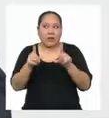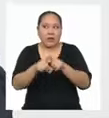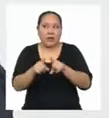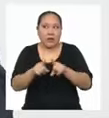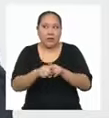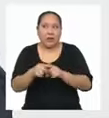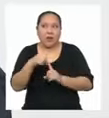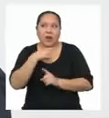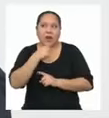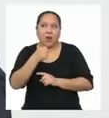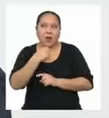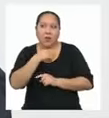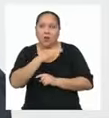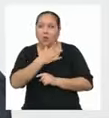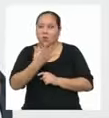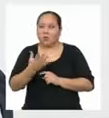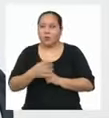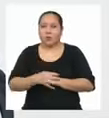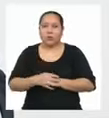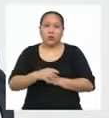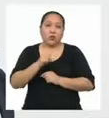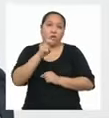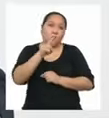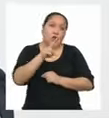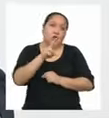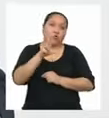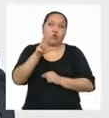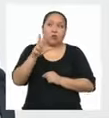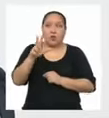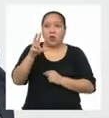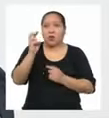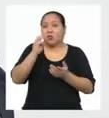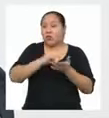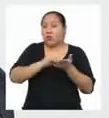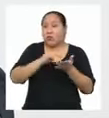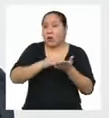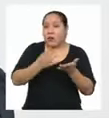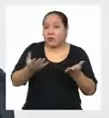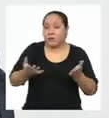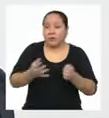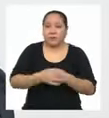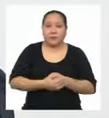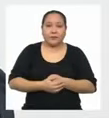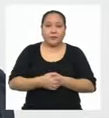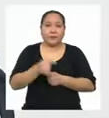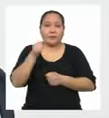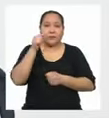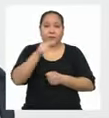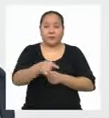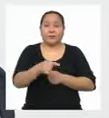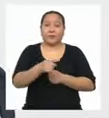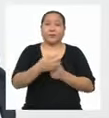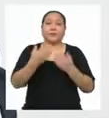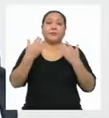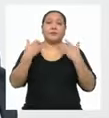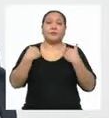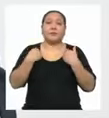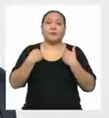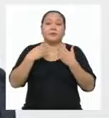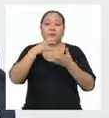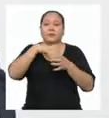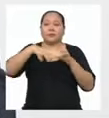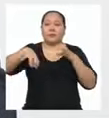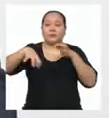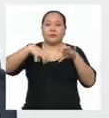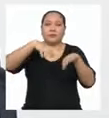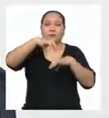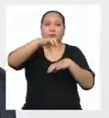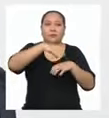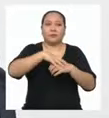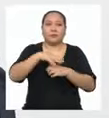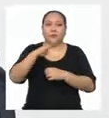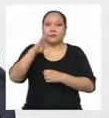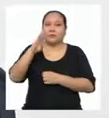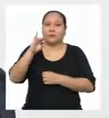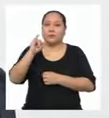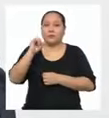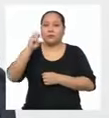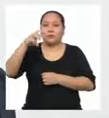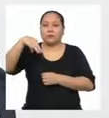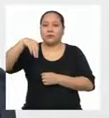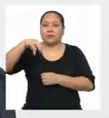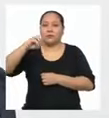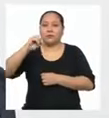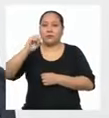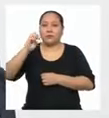moda? O dos o tres o más En ese caso, diremos que tenemos una distribución bimodal,